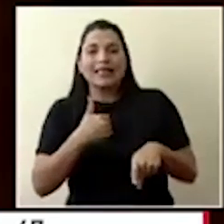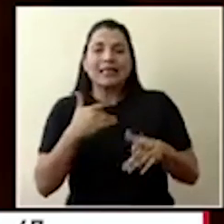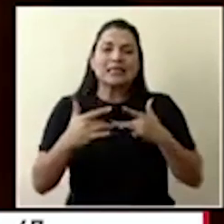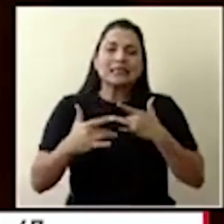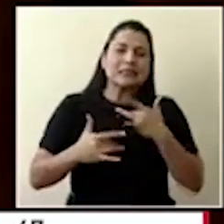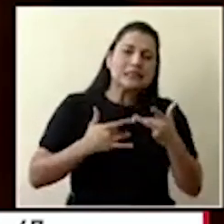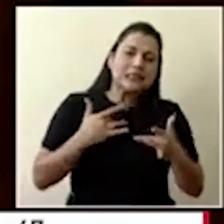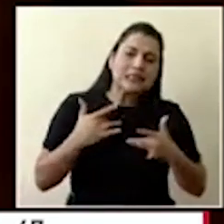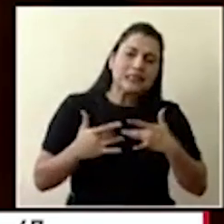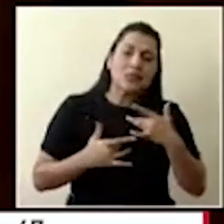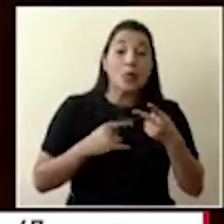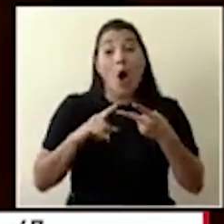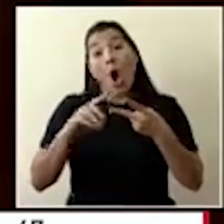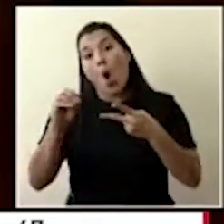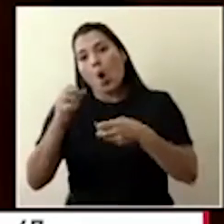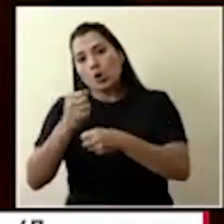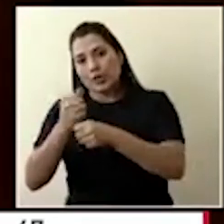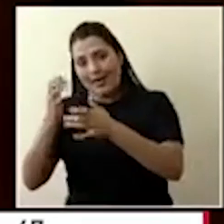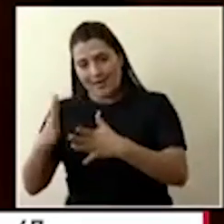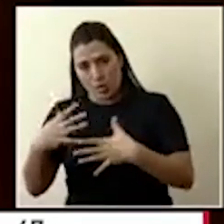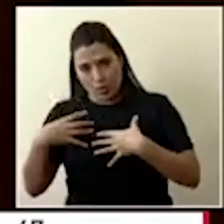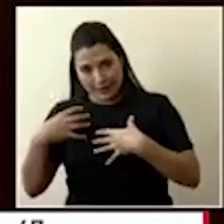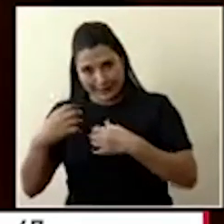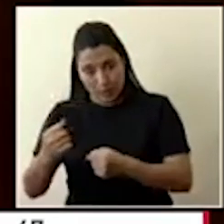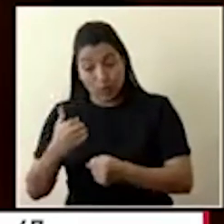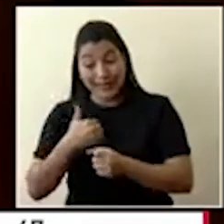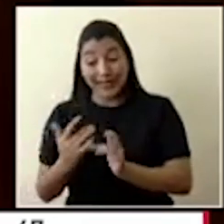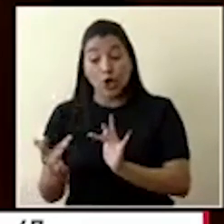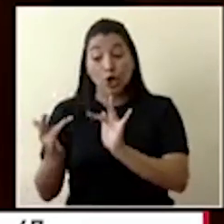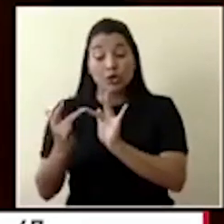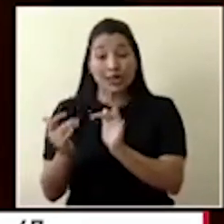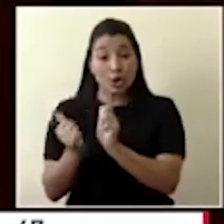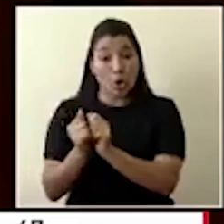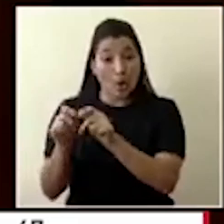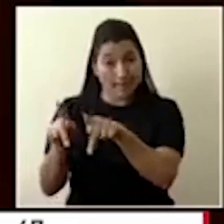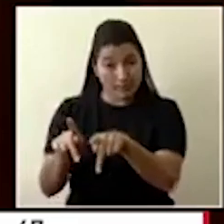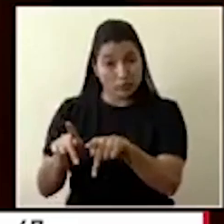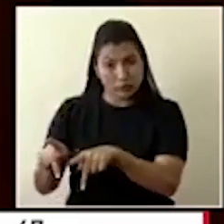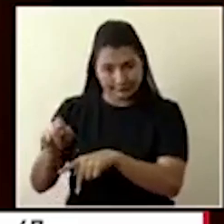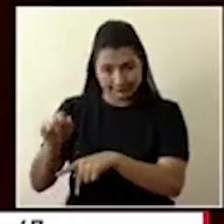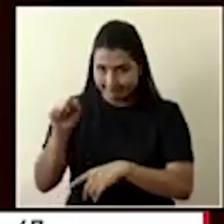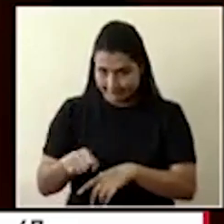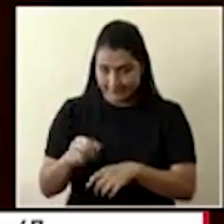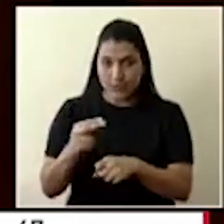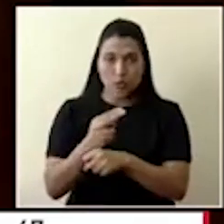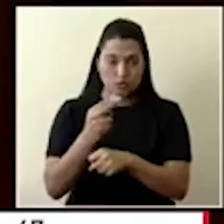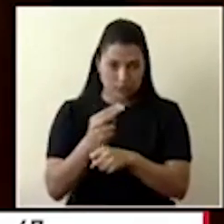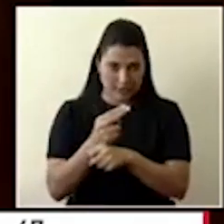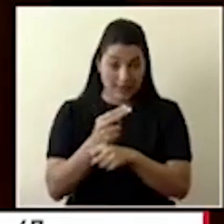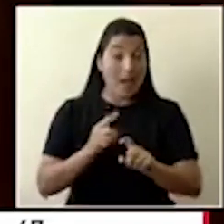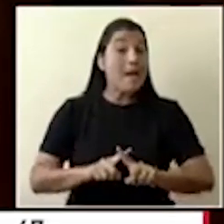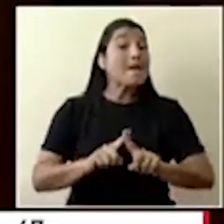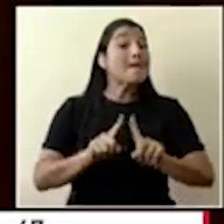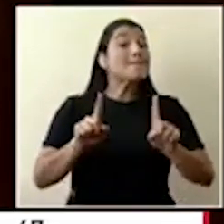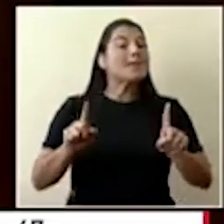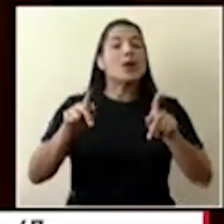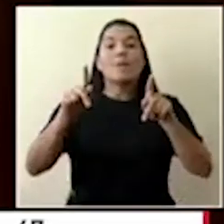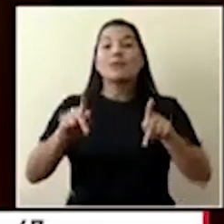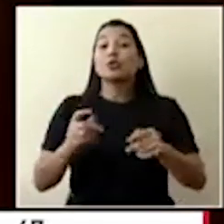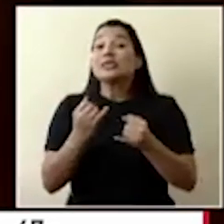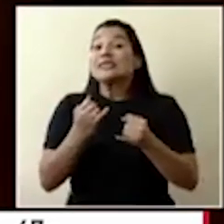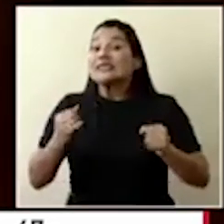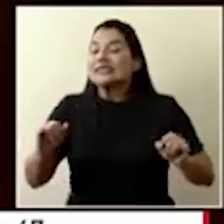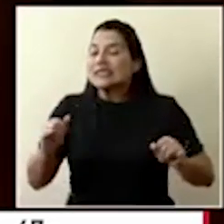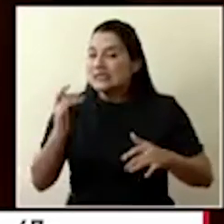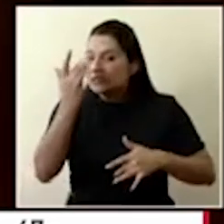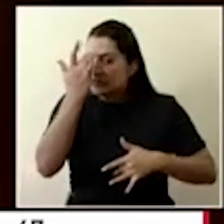en contacto más cercano deben usarlas. Hemos también indicado que las personas sin síntomas manifiestos de